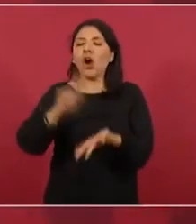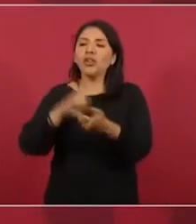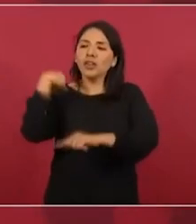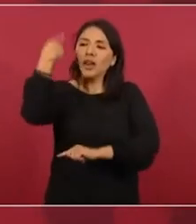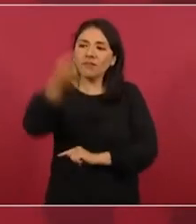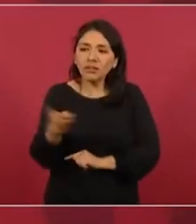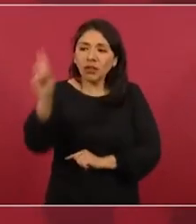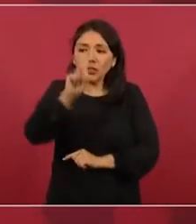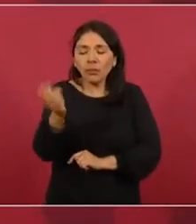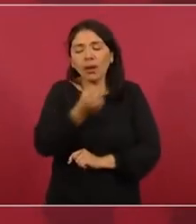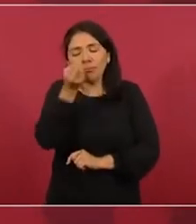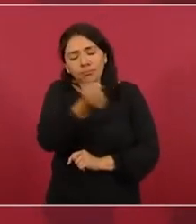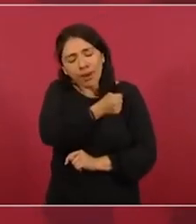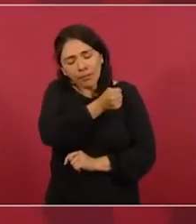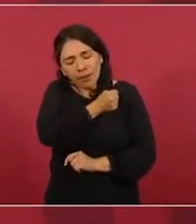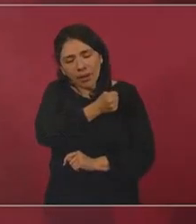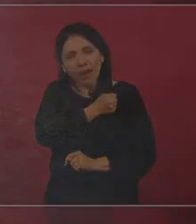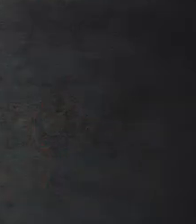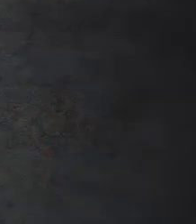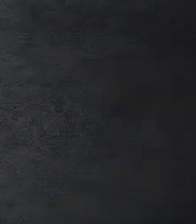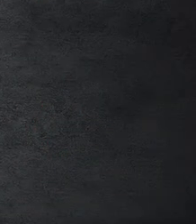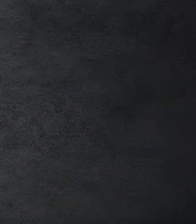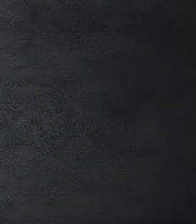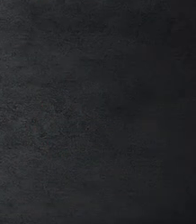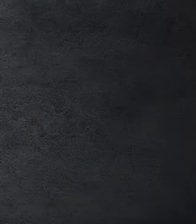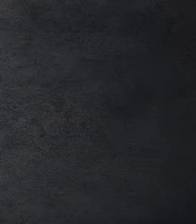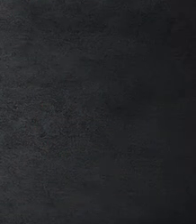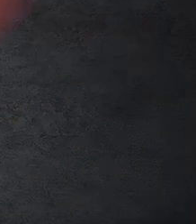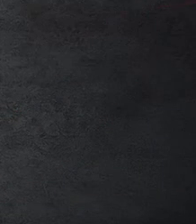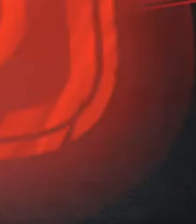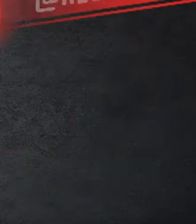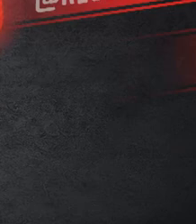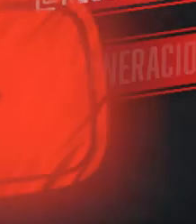a confesar y a comulgar. mecanismo.